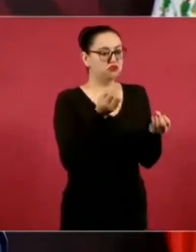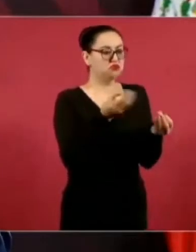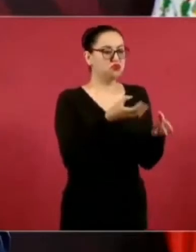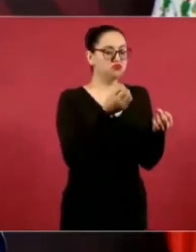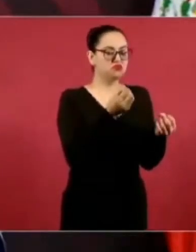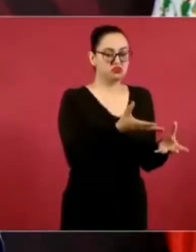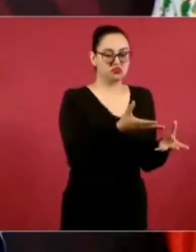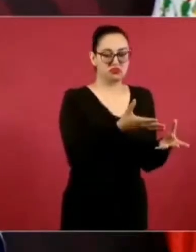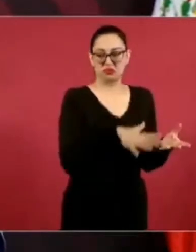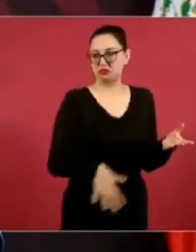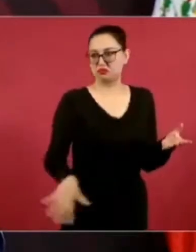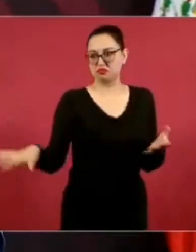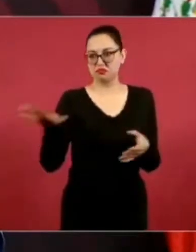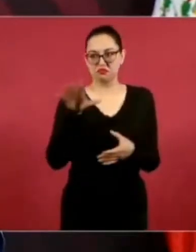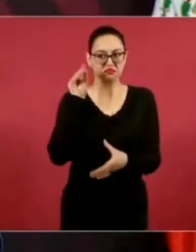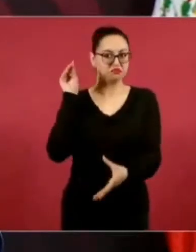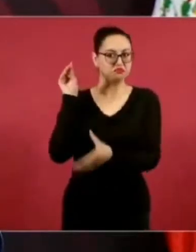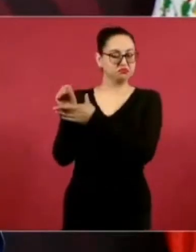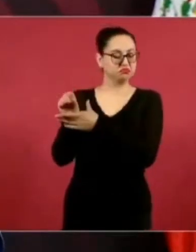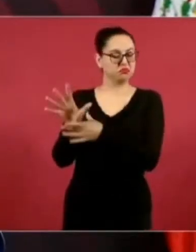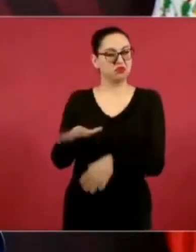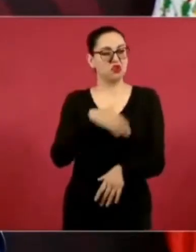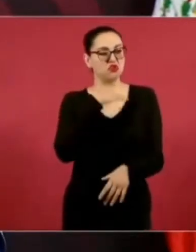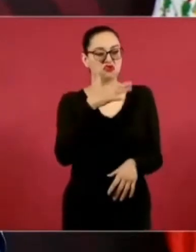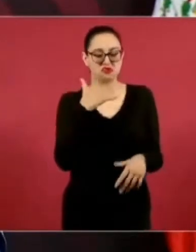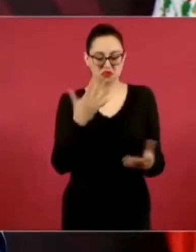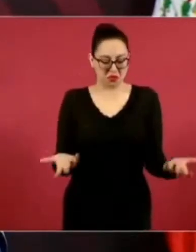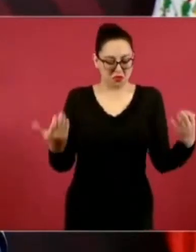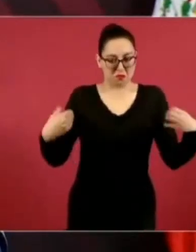y se iba por el caño de la corrupción.